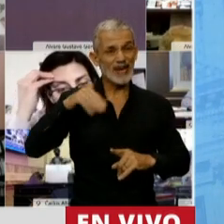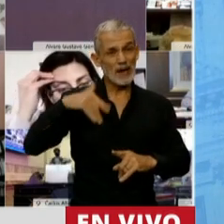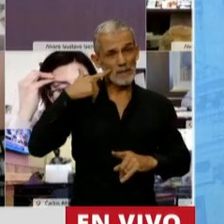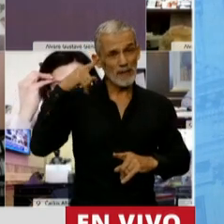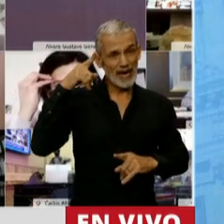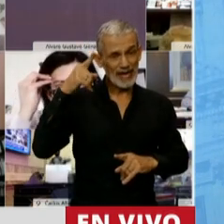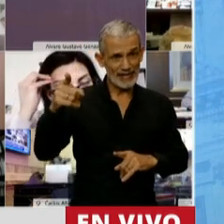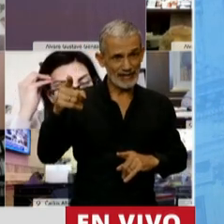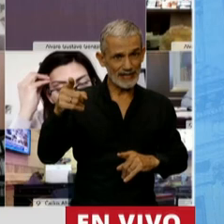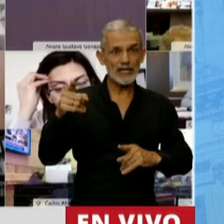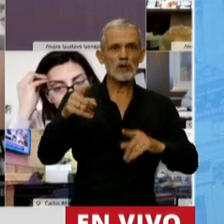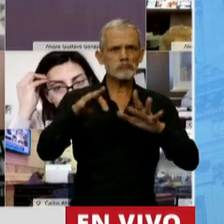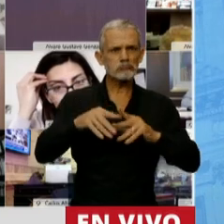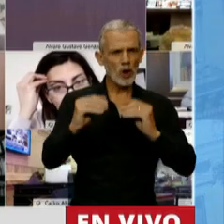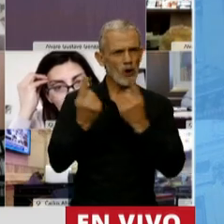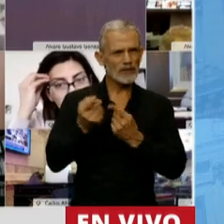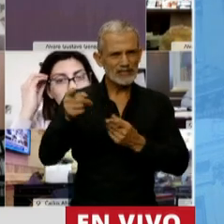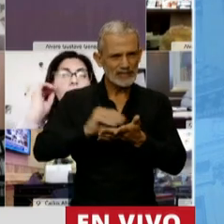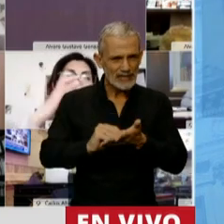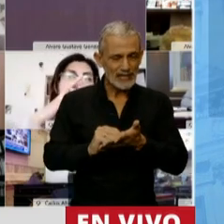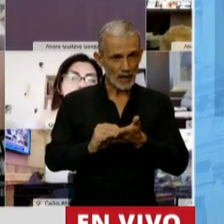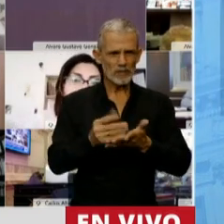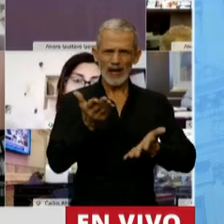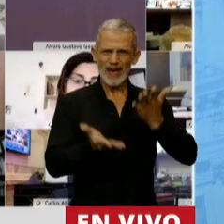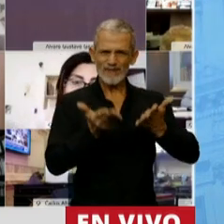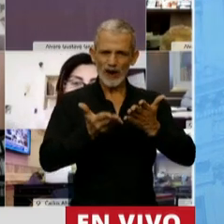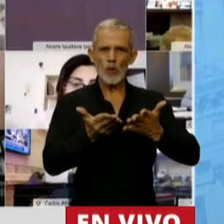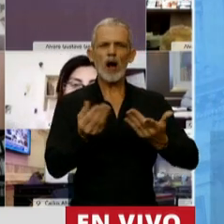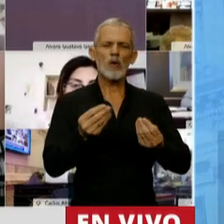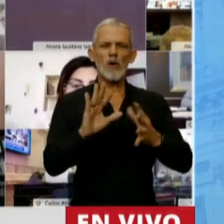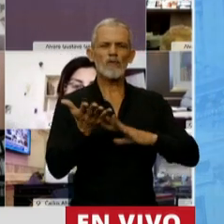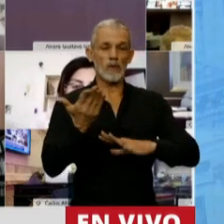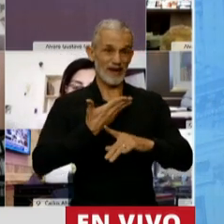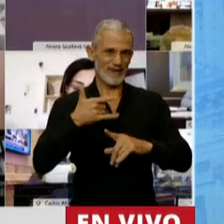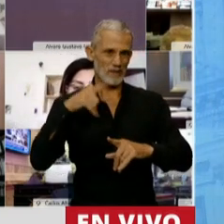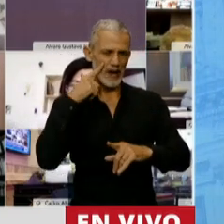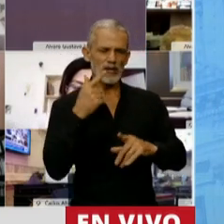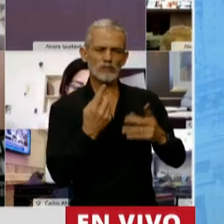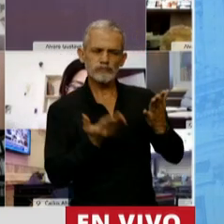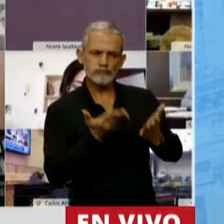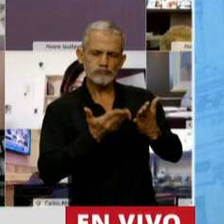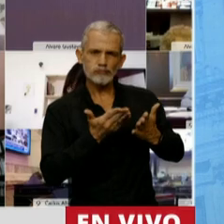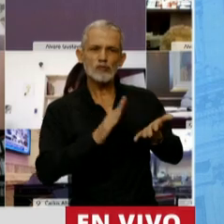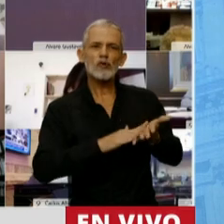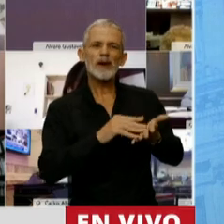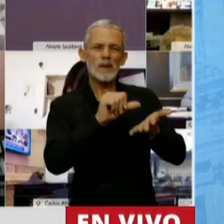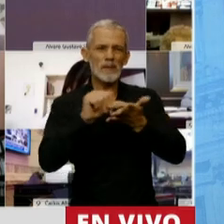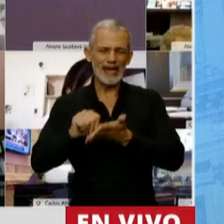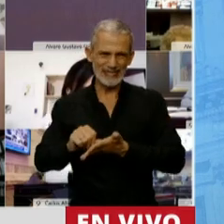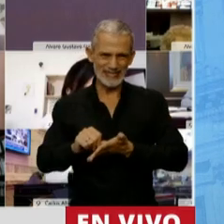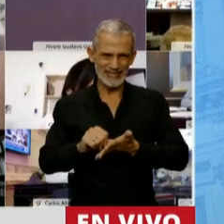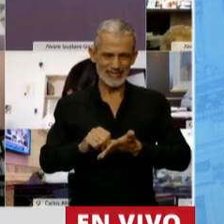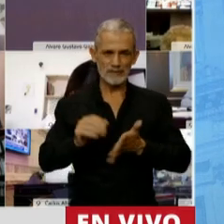que en realidad evalúa la gestión del FMI en relación a los países.